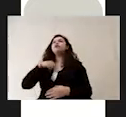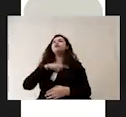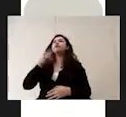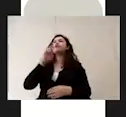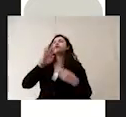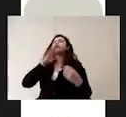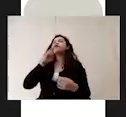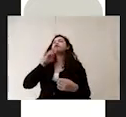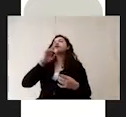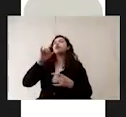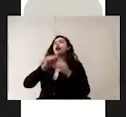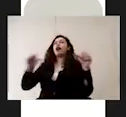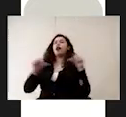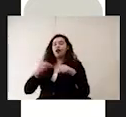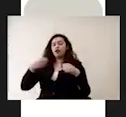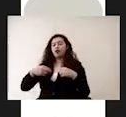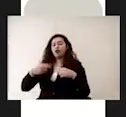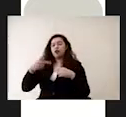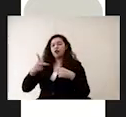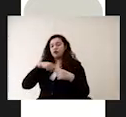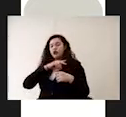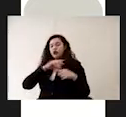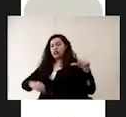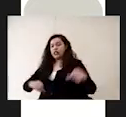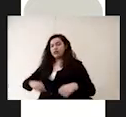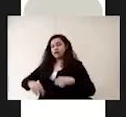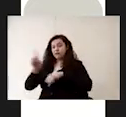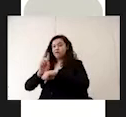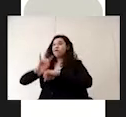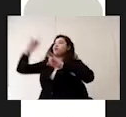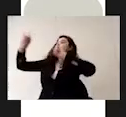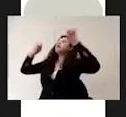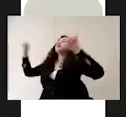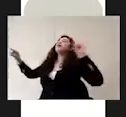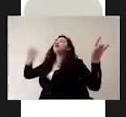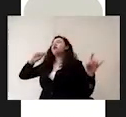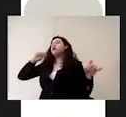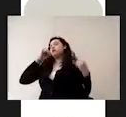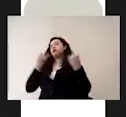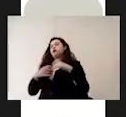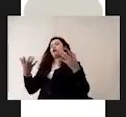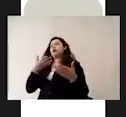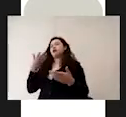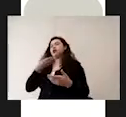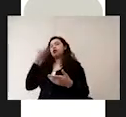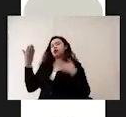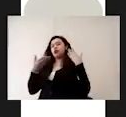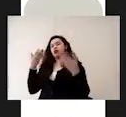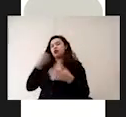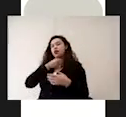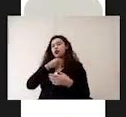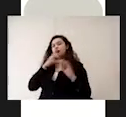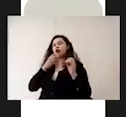de áreas que no formen parte de las actividades rutinarias y evitar realizar ceremonias o festividades que